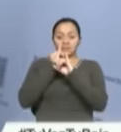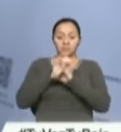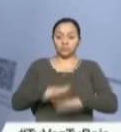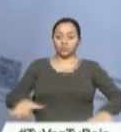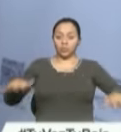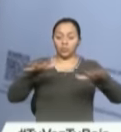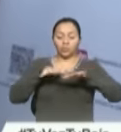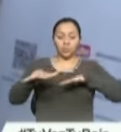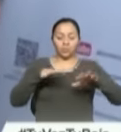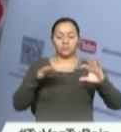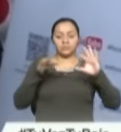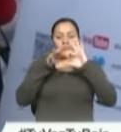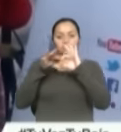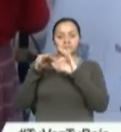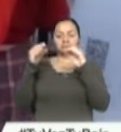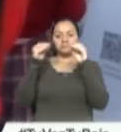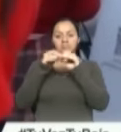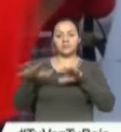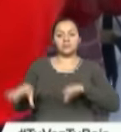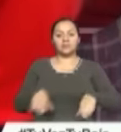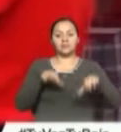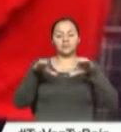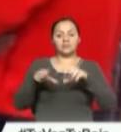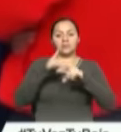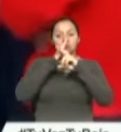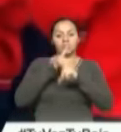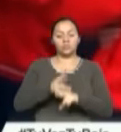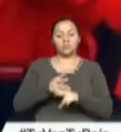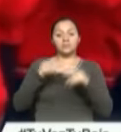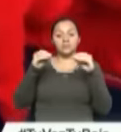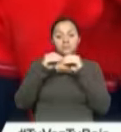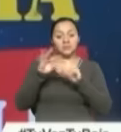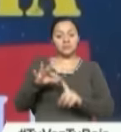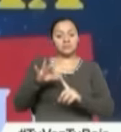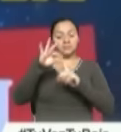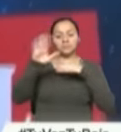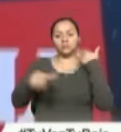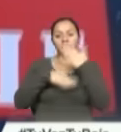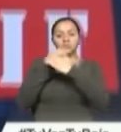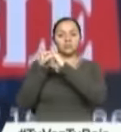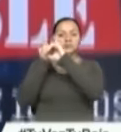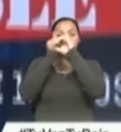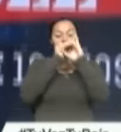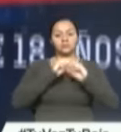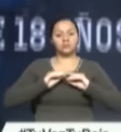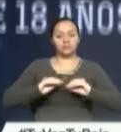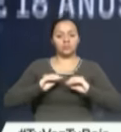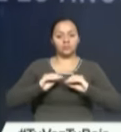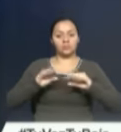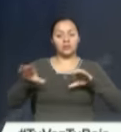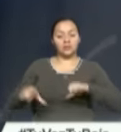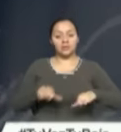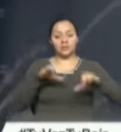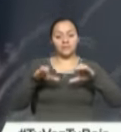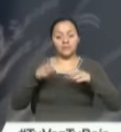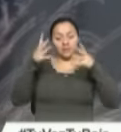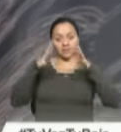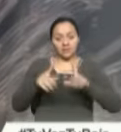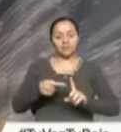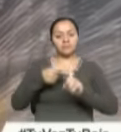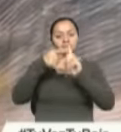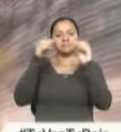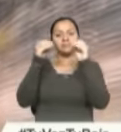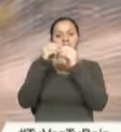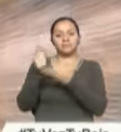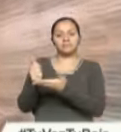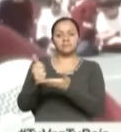coordinadas, ha realizado varias actividades de prevención, en especial con instituciones educativas, actividades que han sido destacadas por